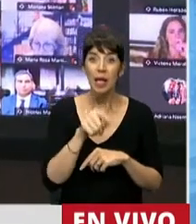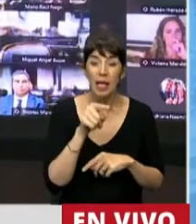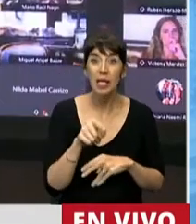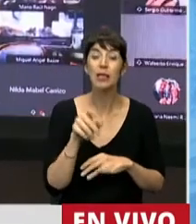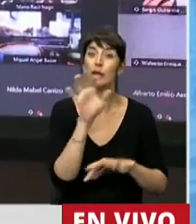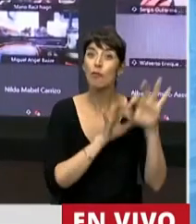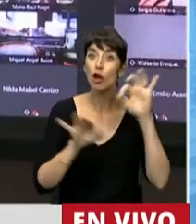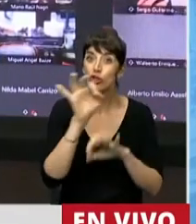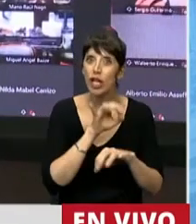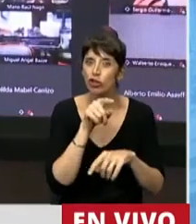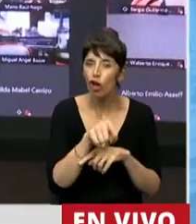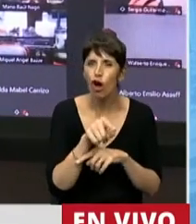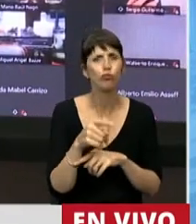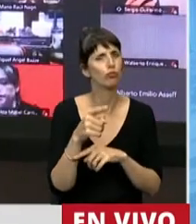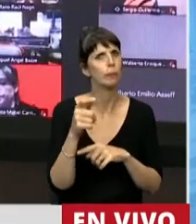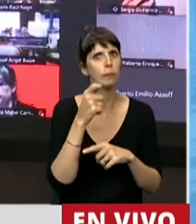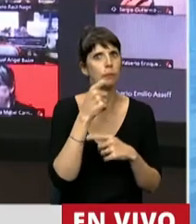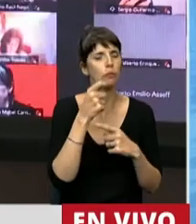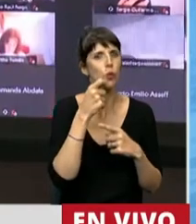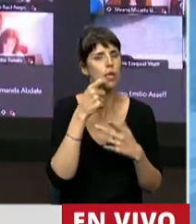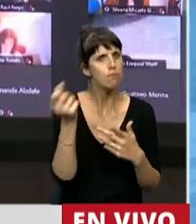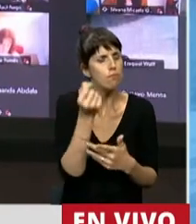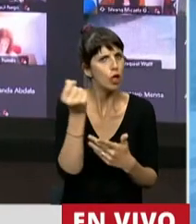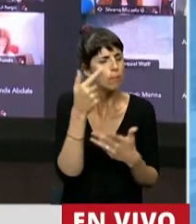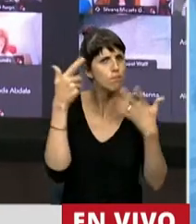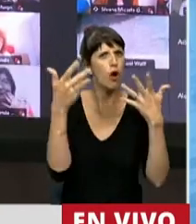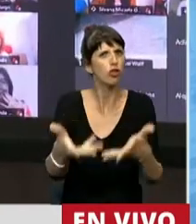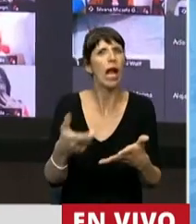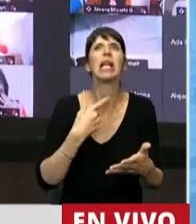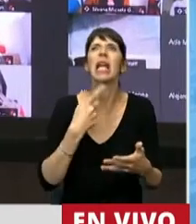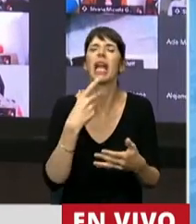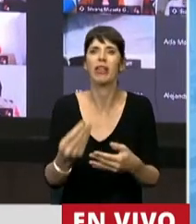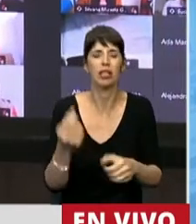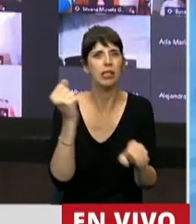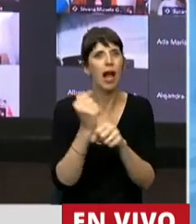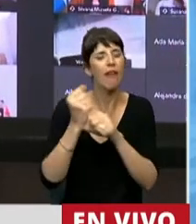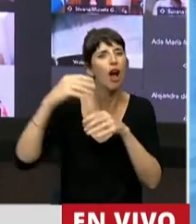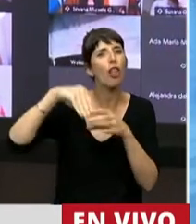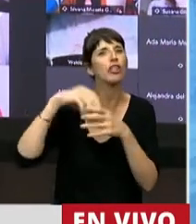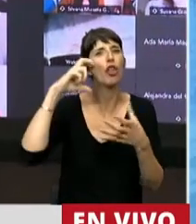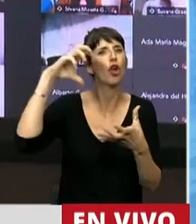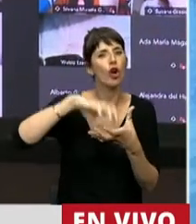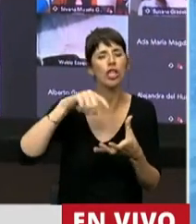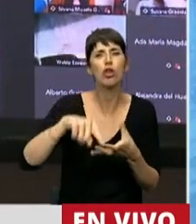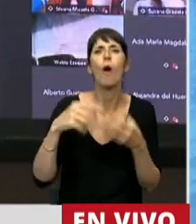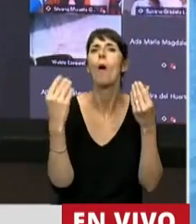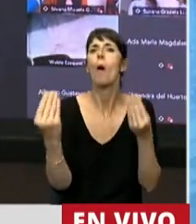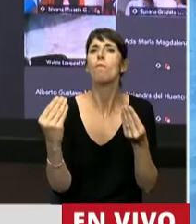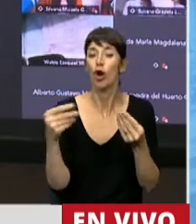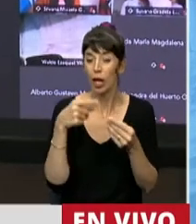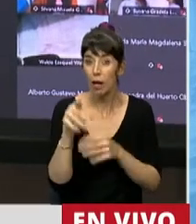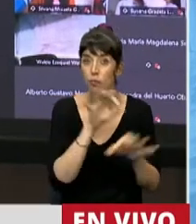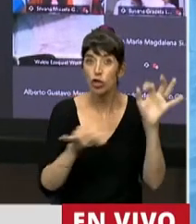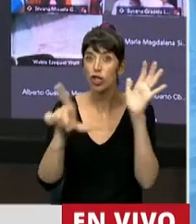tratando ahora es un gran ejemplo de lo que es entender ese trabajo parlamentario. Digo que es un gran ejemplo porque es un proyecto que no se contenta